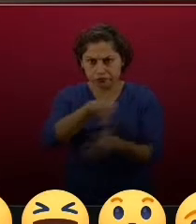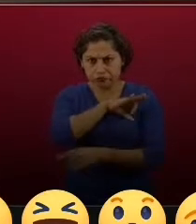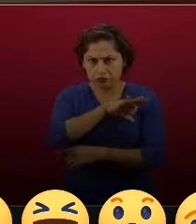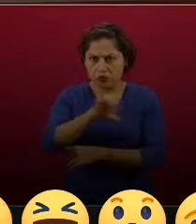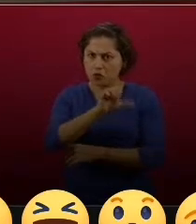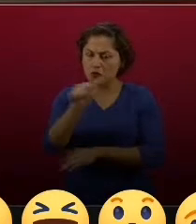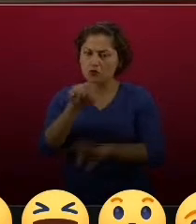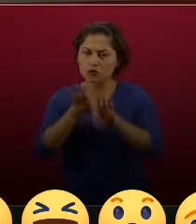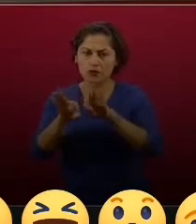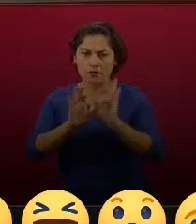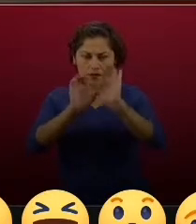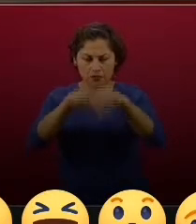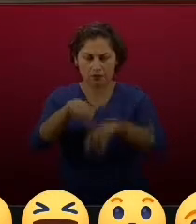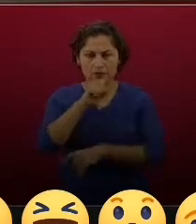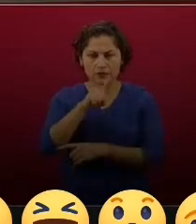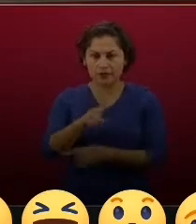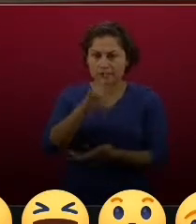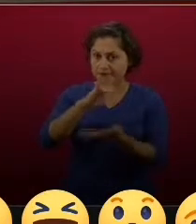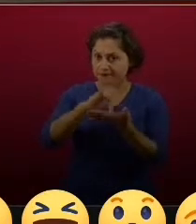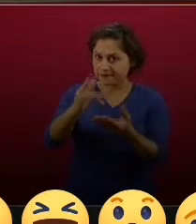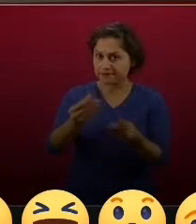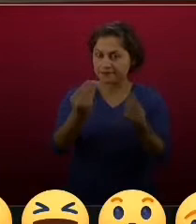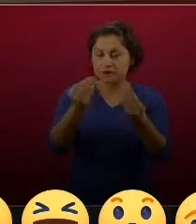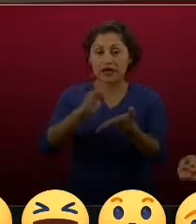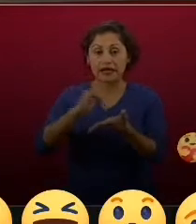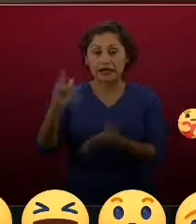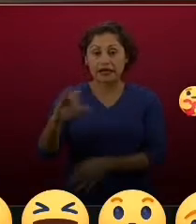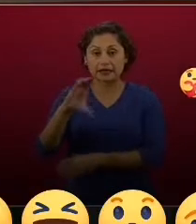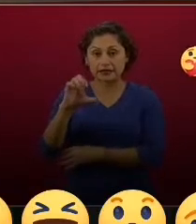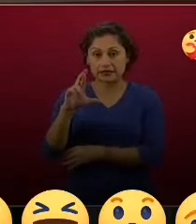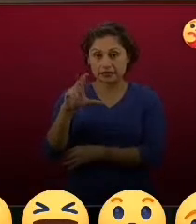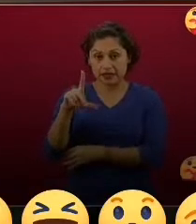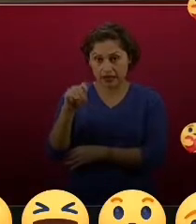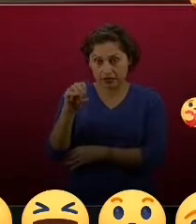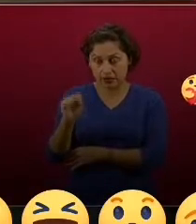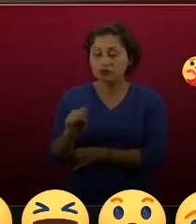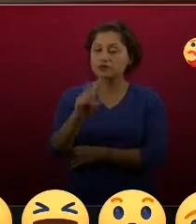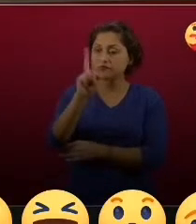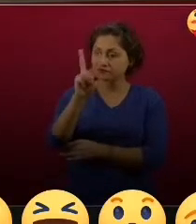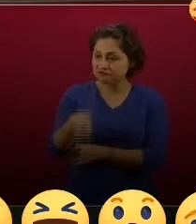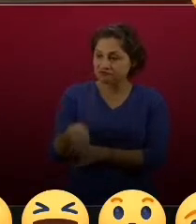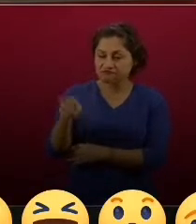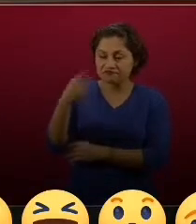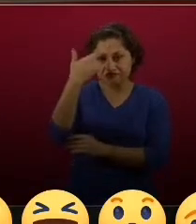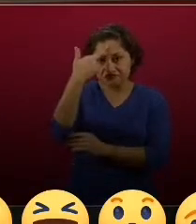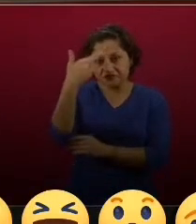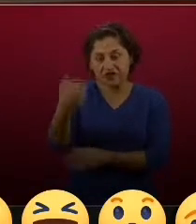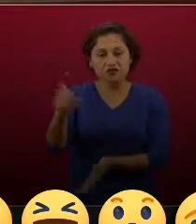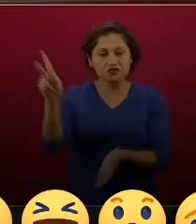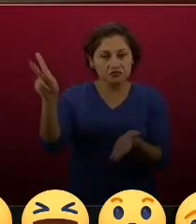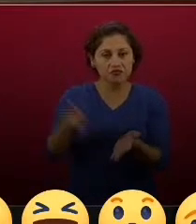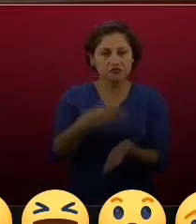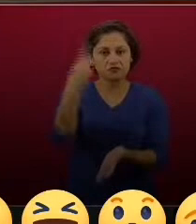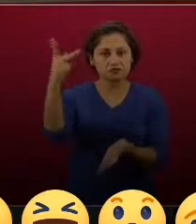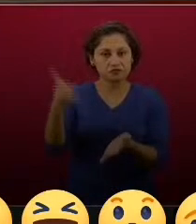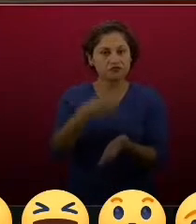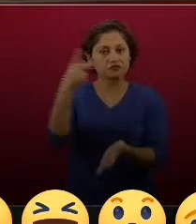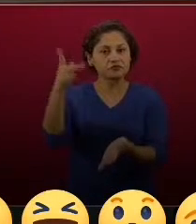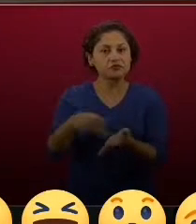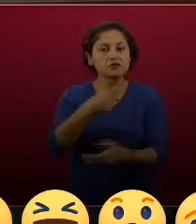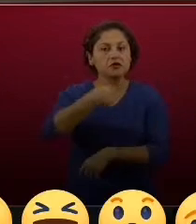Muchas gracias, Carlos. Y conviene insistir una y otra vez, y nos van a estar escuchando,